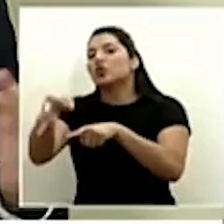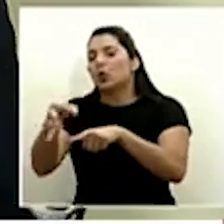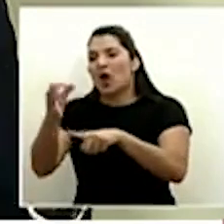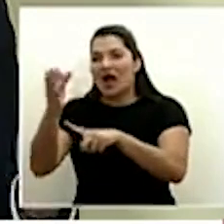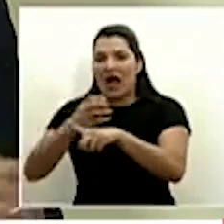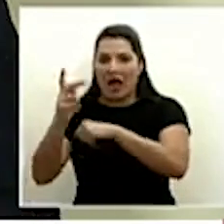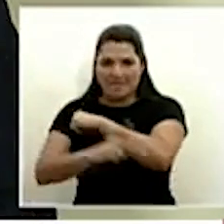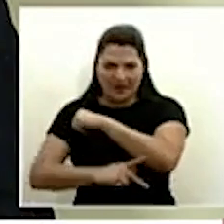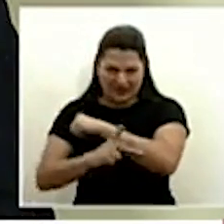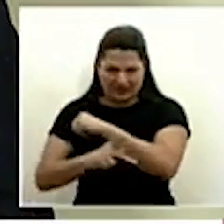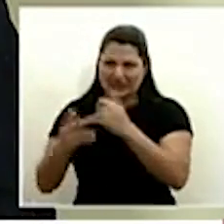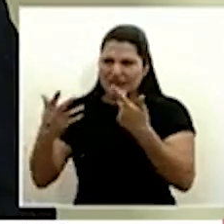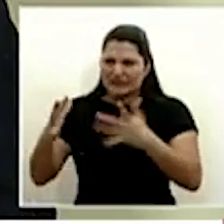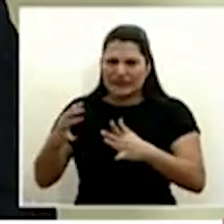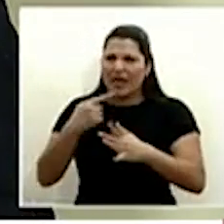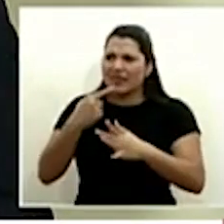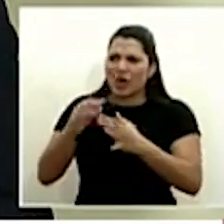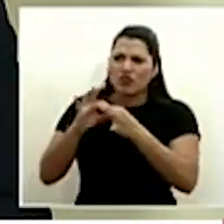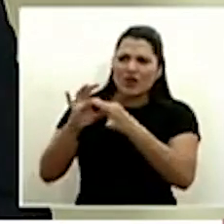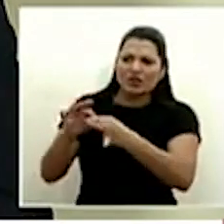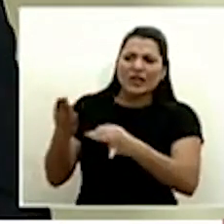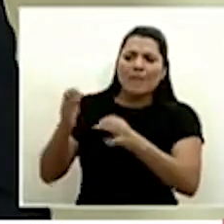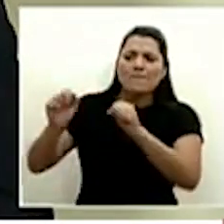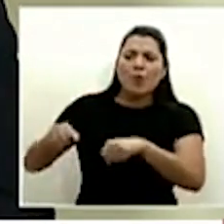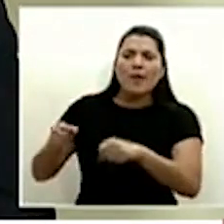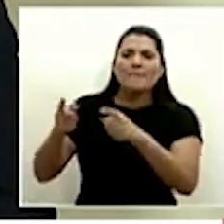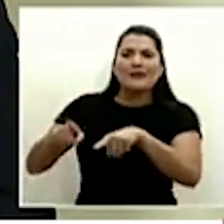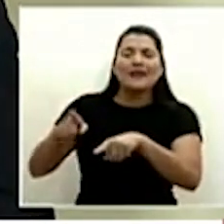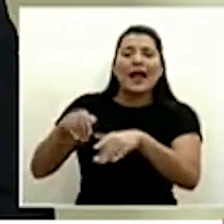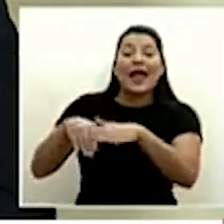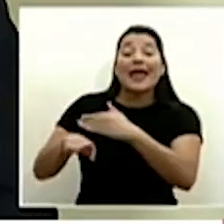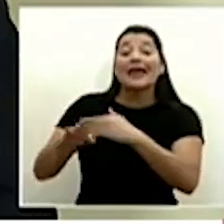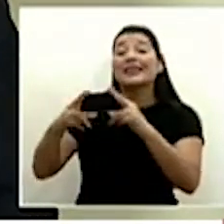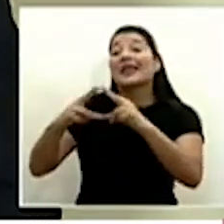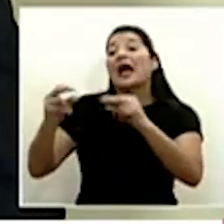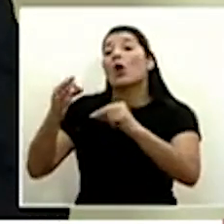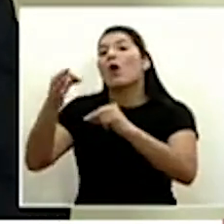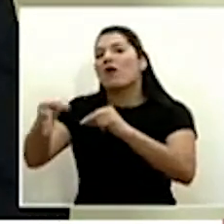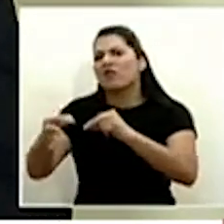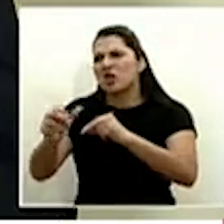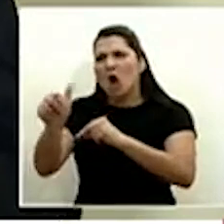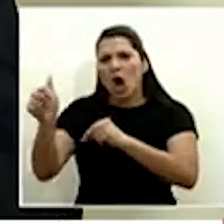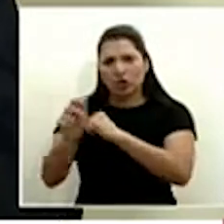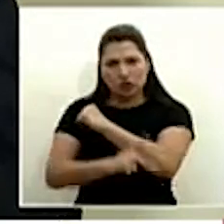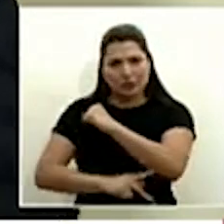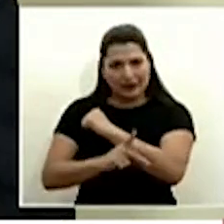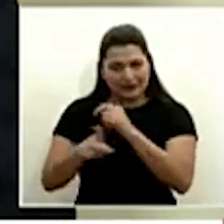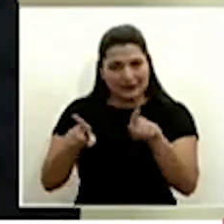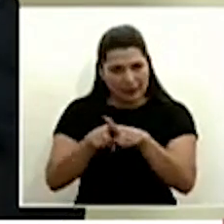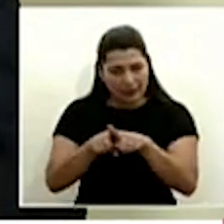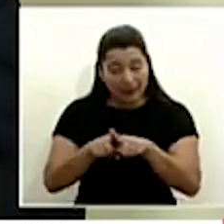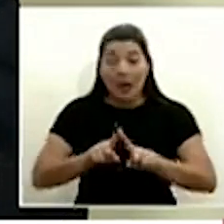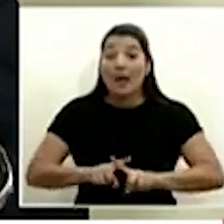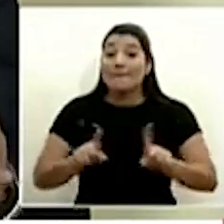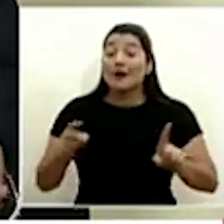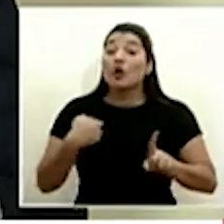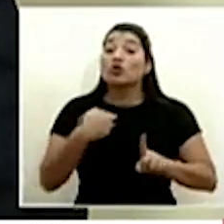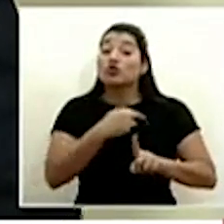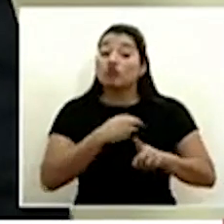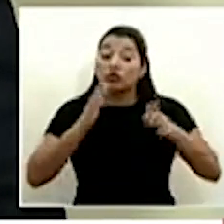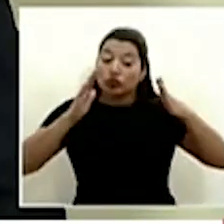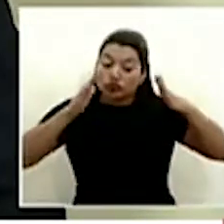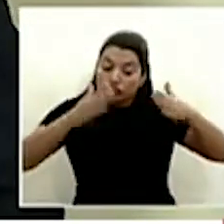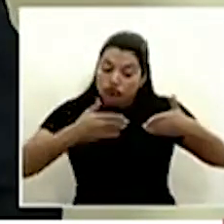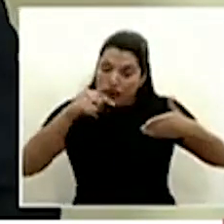también lo que se han estimado desde fuera de ese país de lo que podría ocurrir pero yo insisto nos estamos enfocando sabiendo que existe una